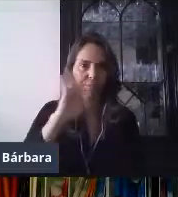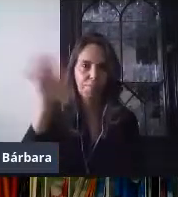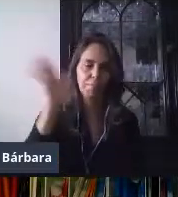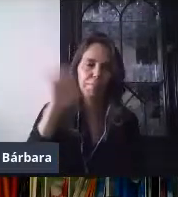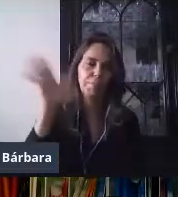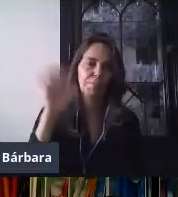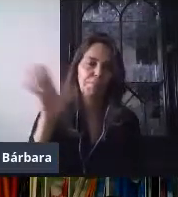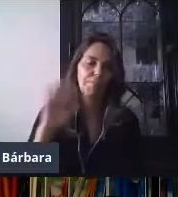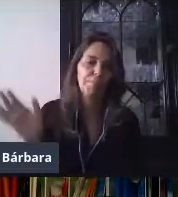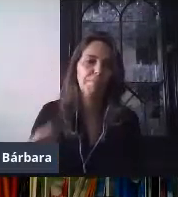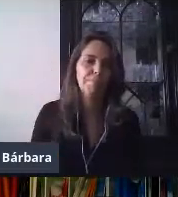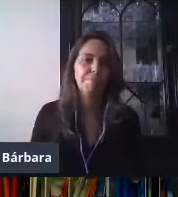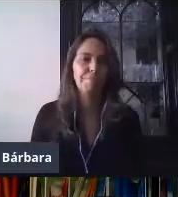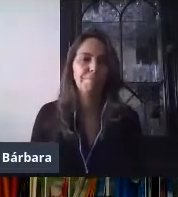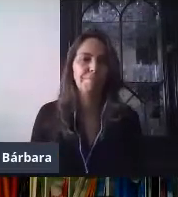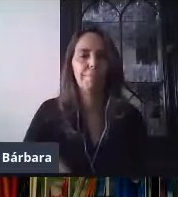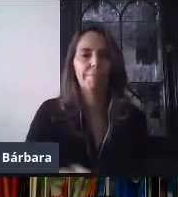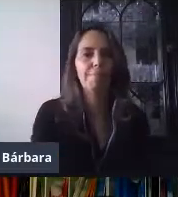Gracias, hasta luego.